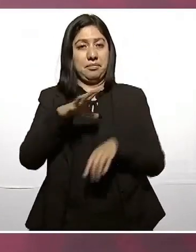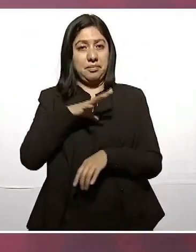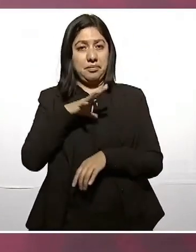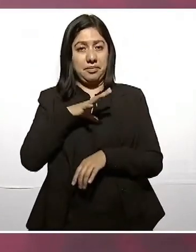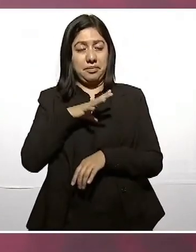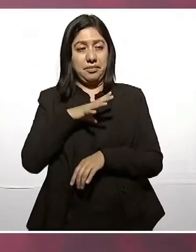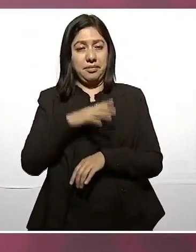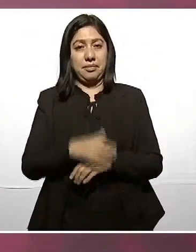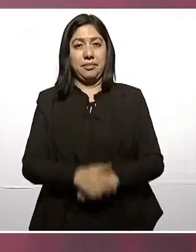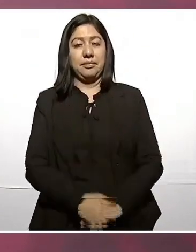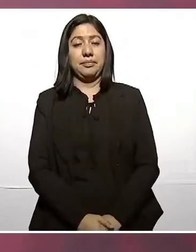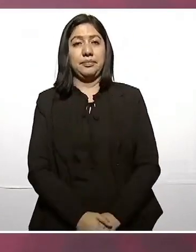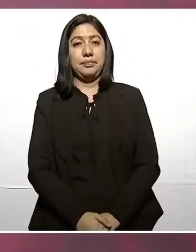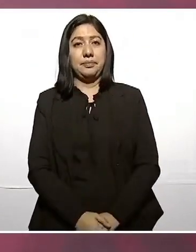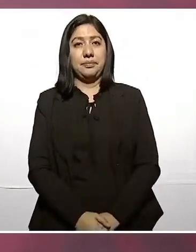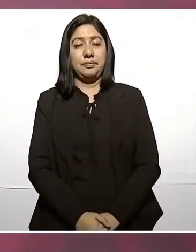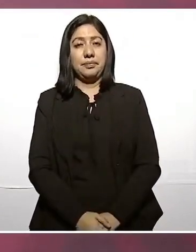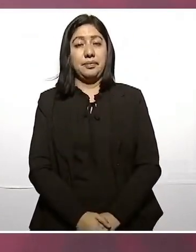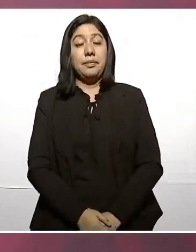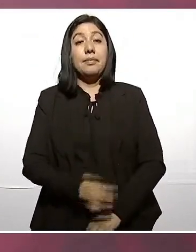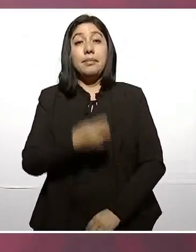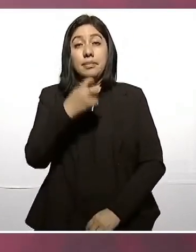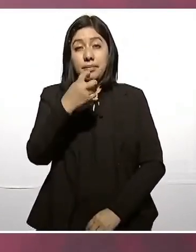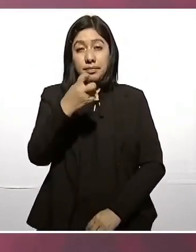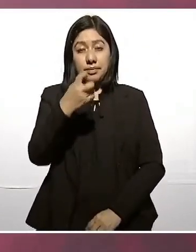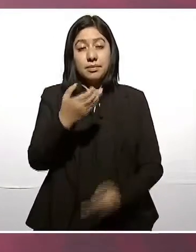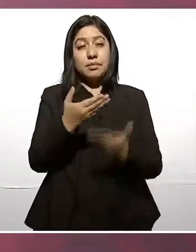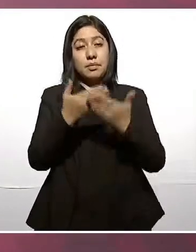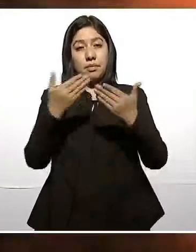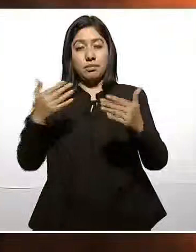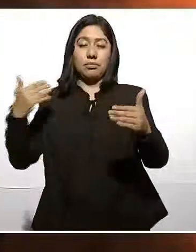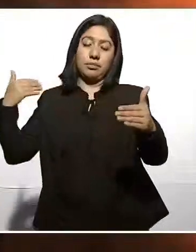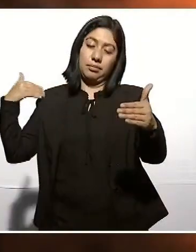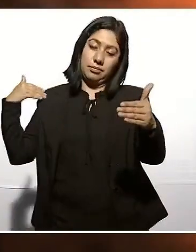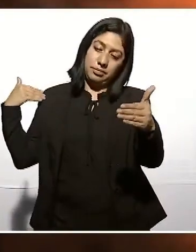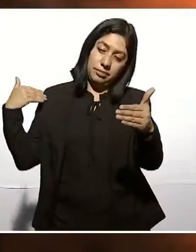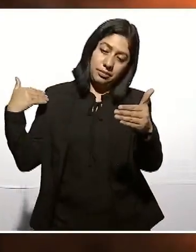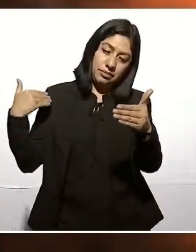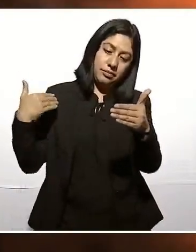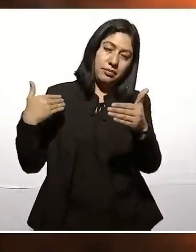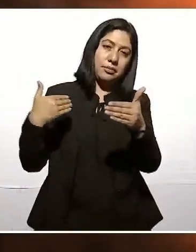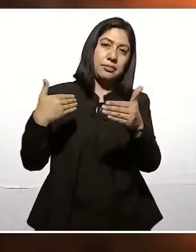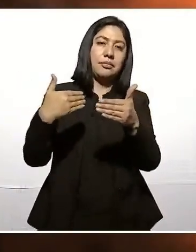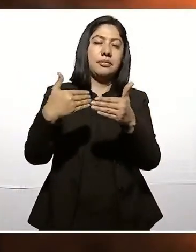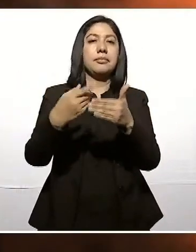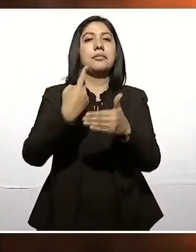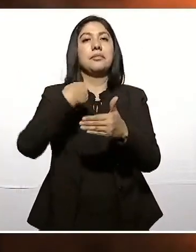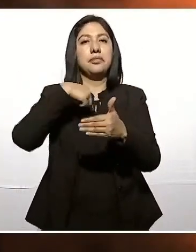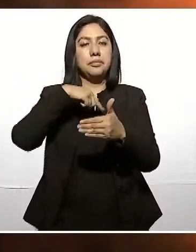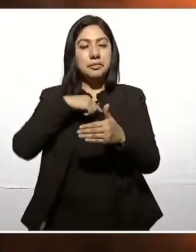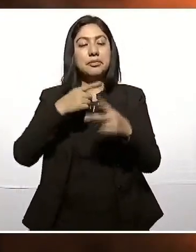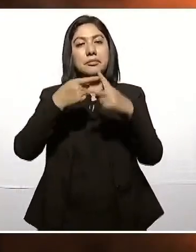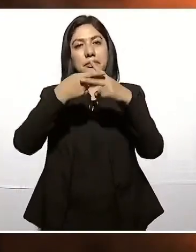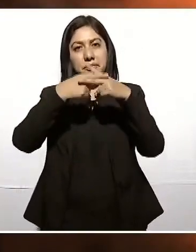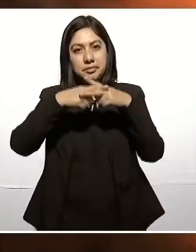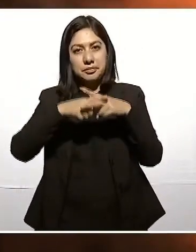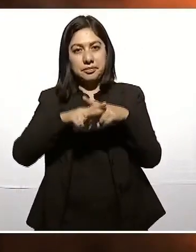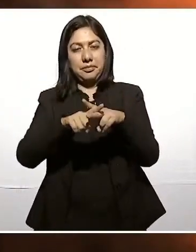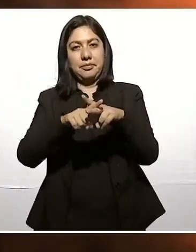nuestros tiempos en que empezamos a